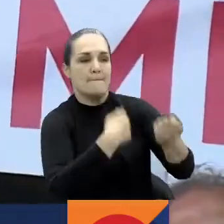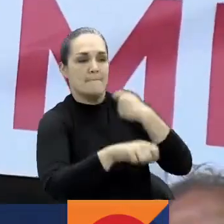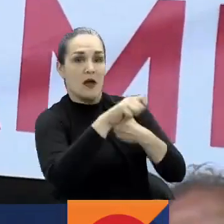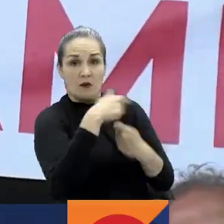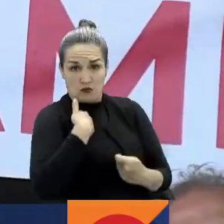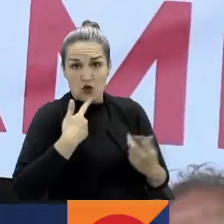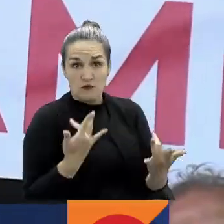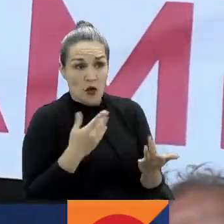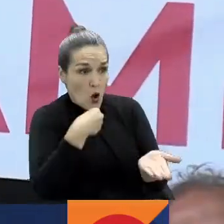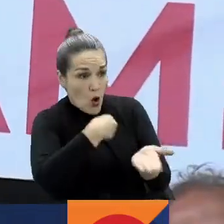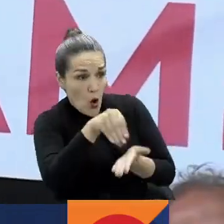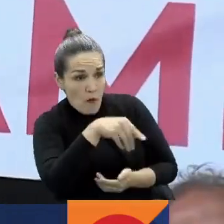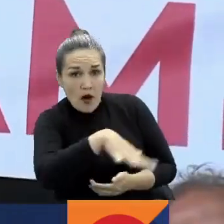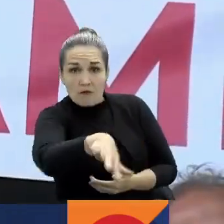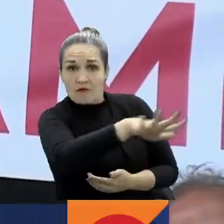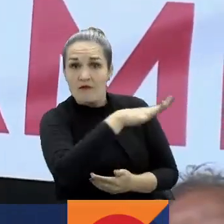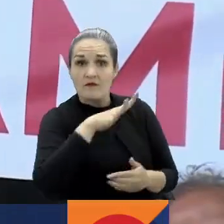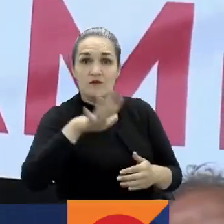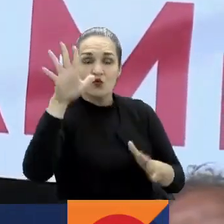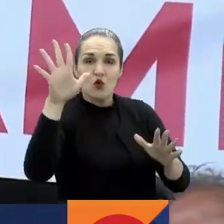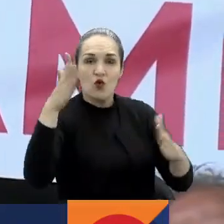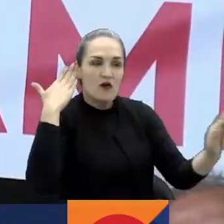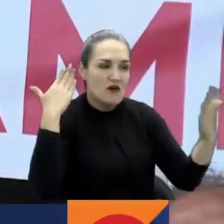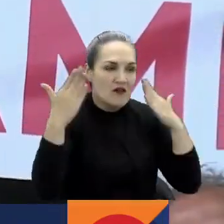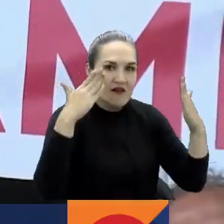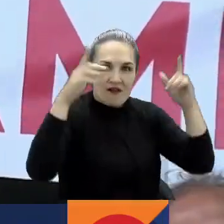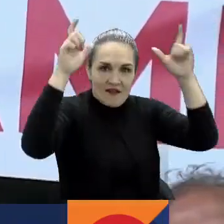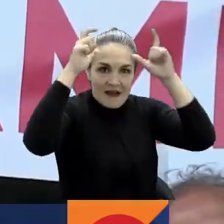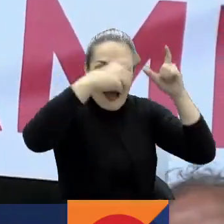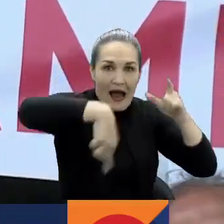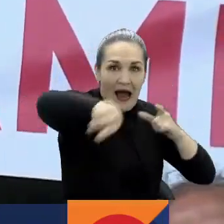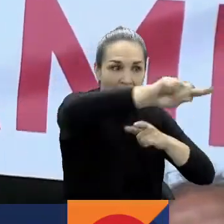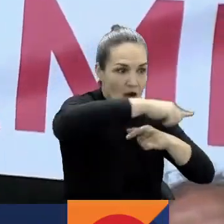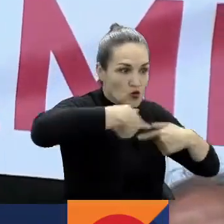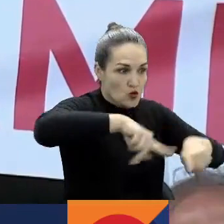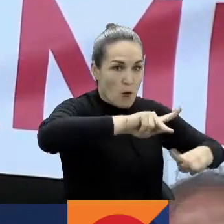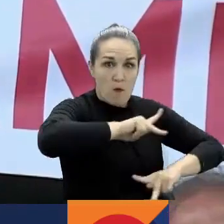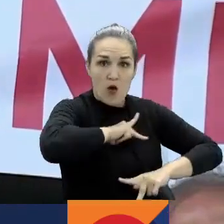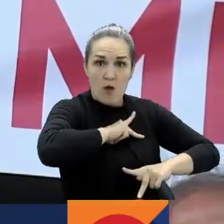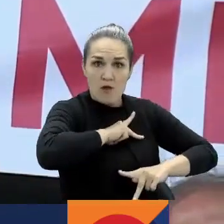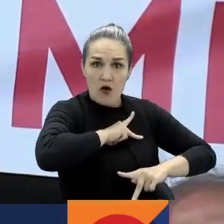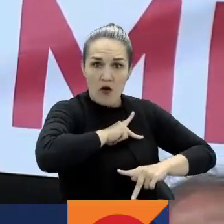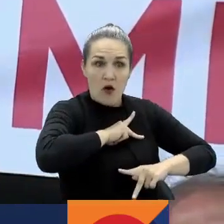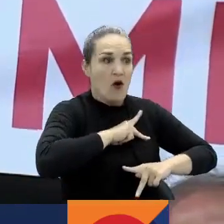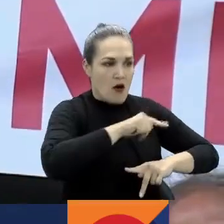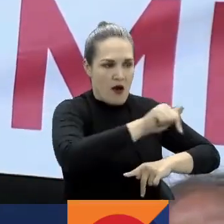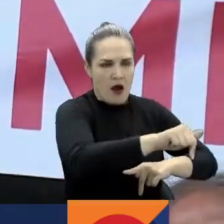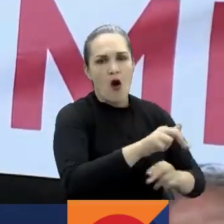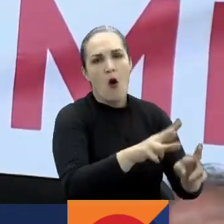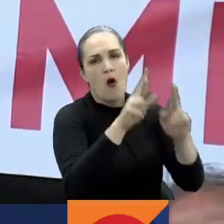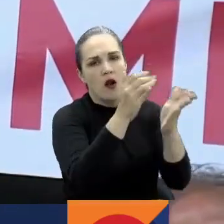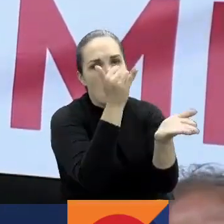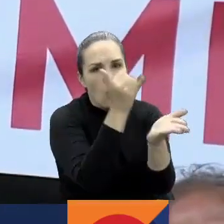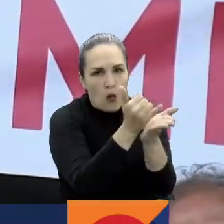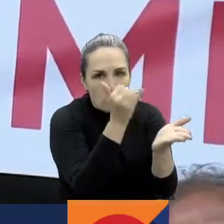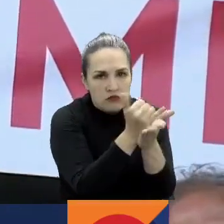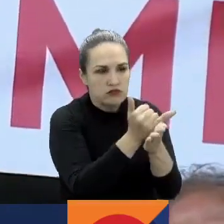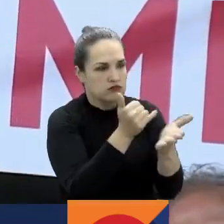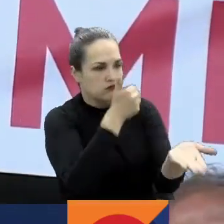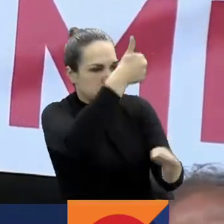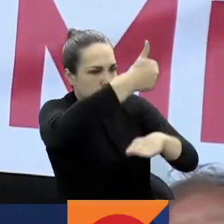tierra, yo creo que es importante que la Junta Directiva de Fedegán y sus integrantes